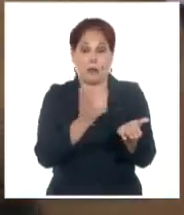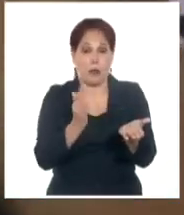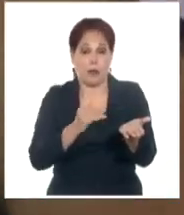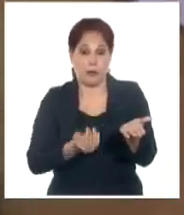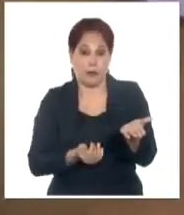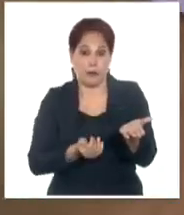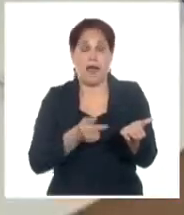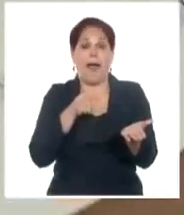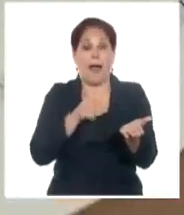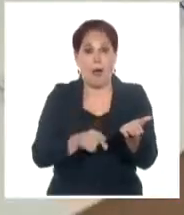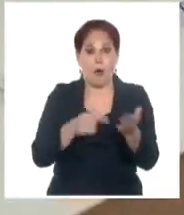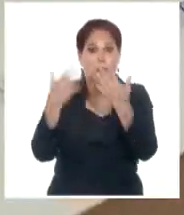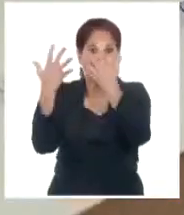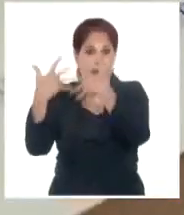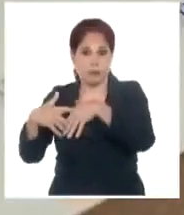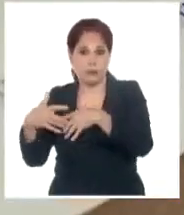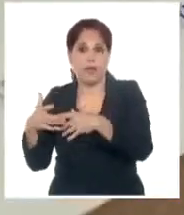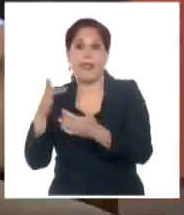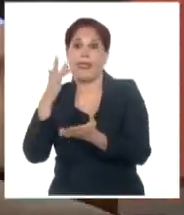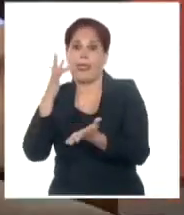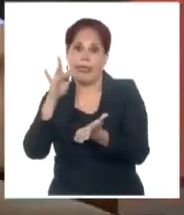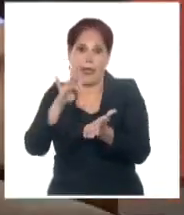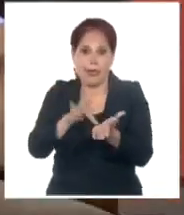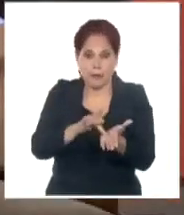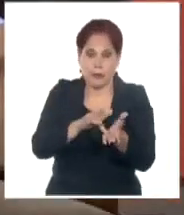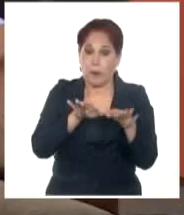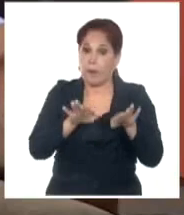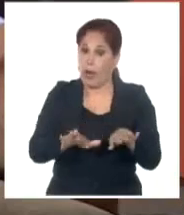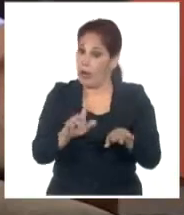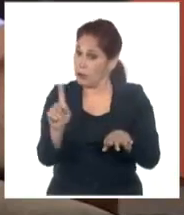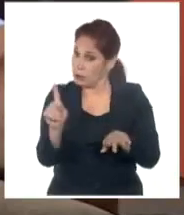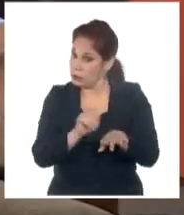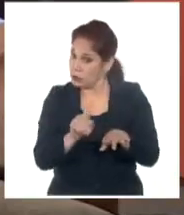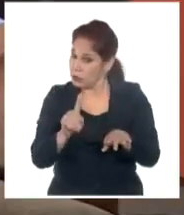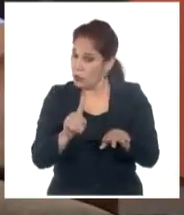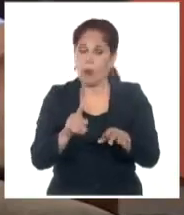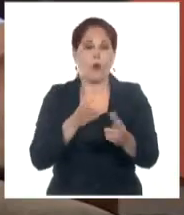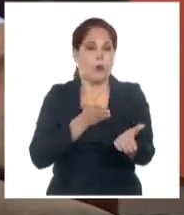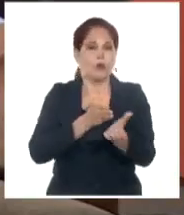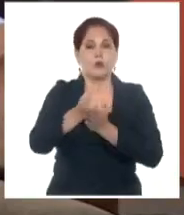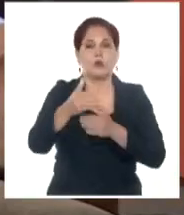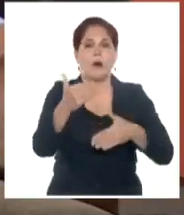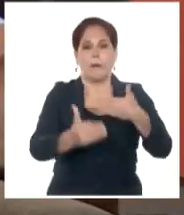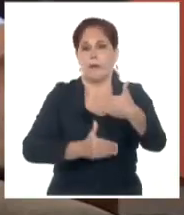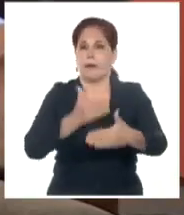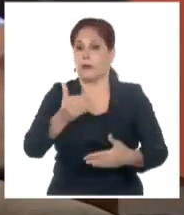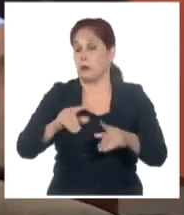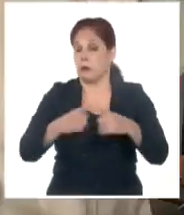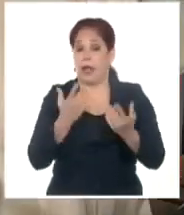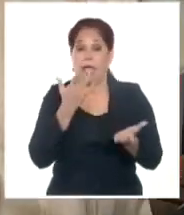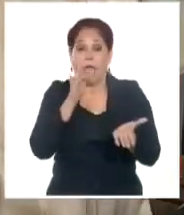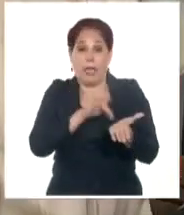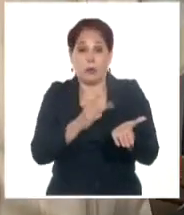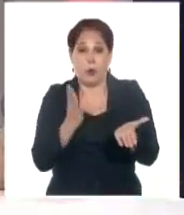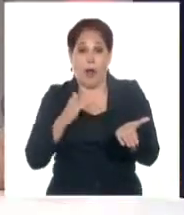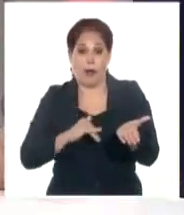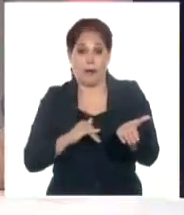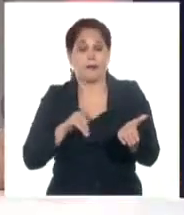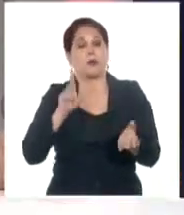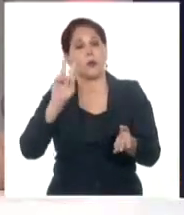pues mantener la continuidad del proceso y no detener el proceso que es el objetivo fundamental de nuestro trabajo.